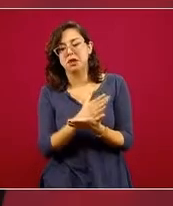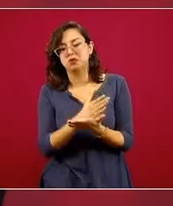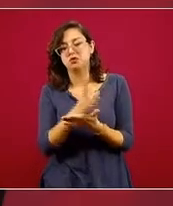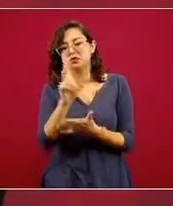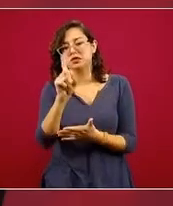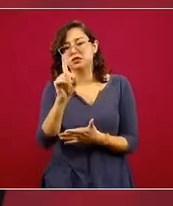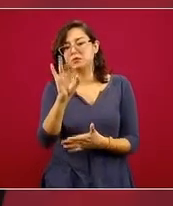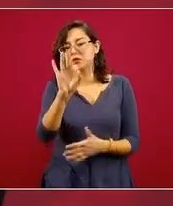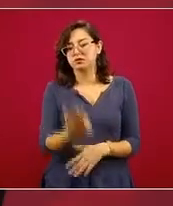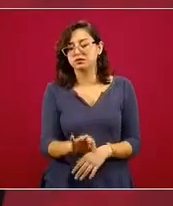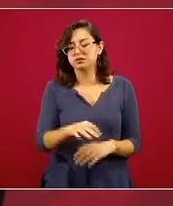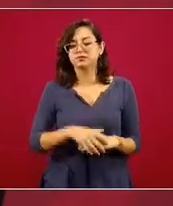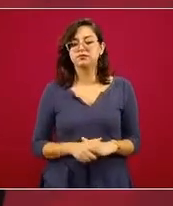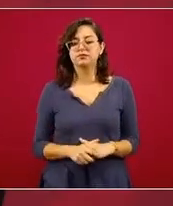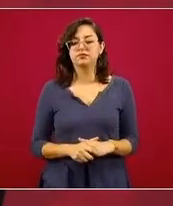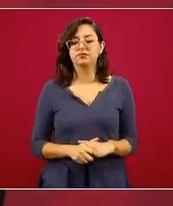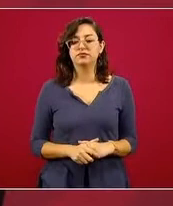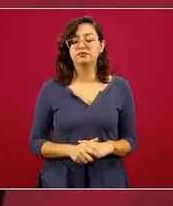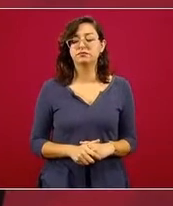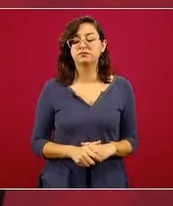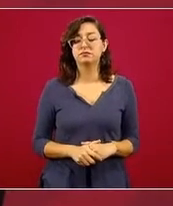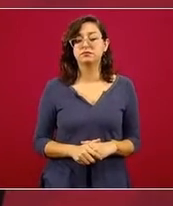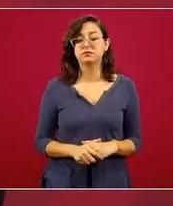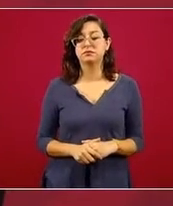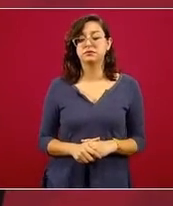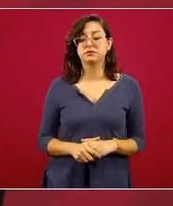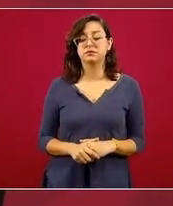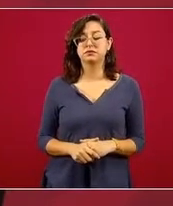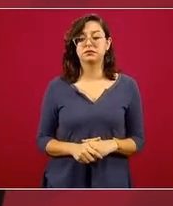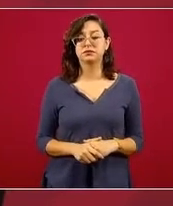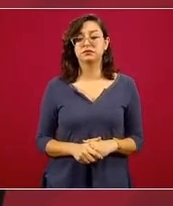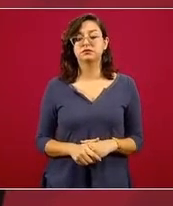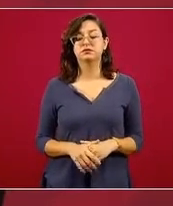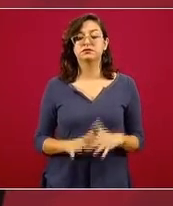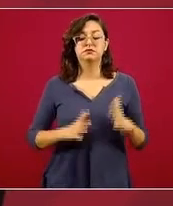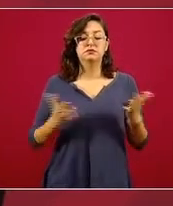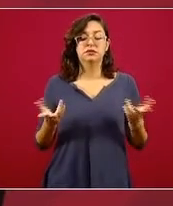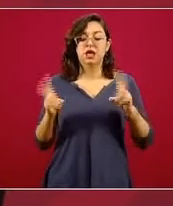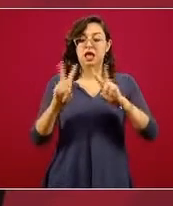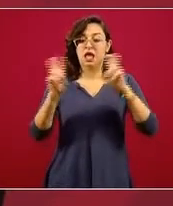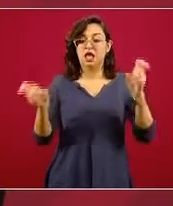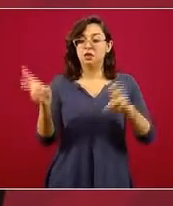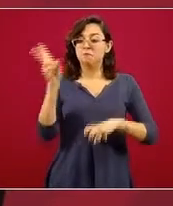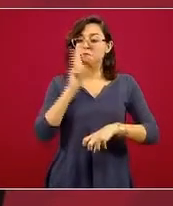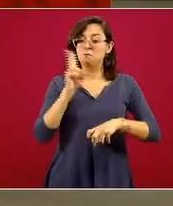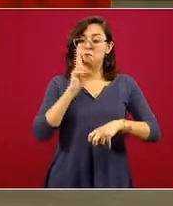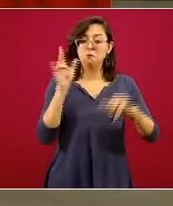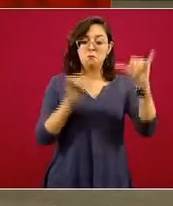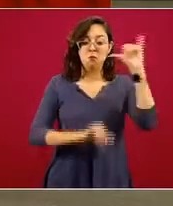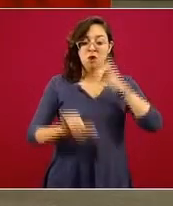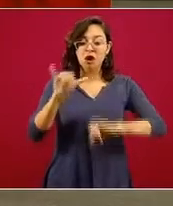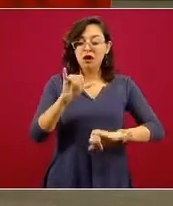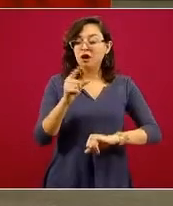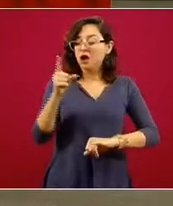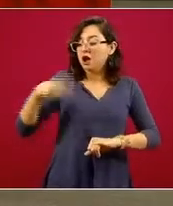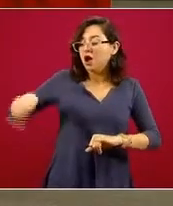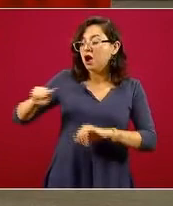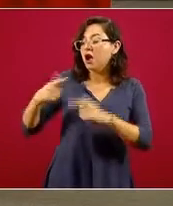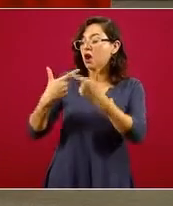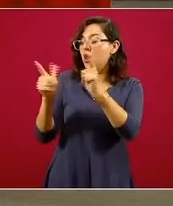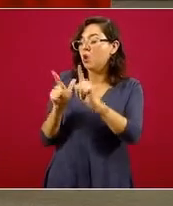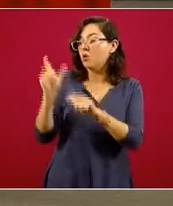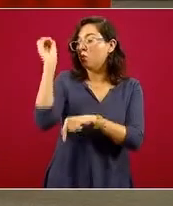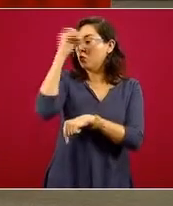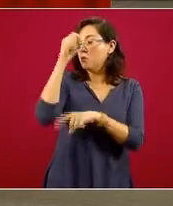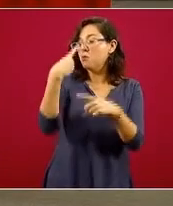30 por ciento, como lo hemos dicho. En resumen, el famoso tema de las pruebas y esta urgencia de los grupos de